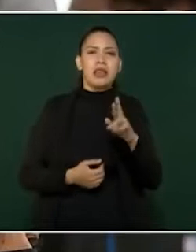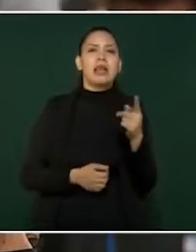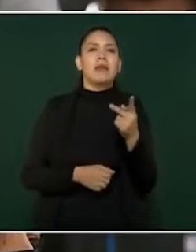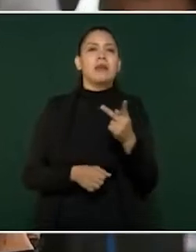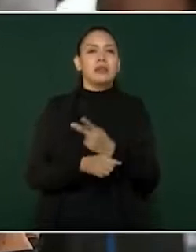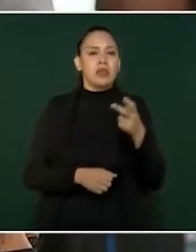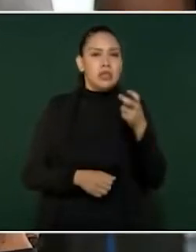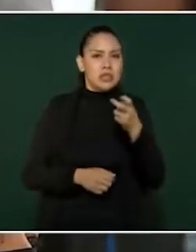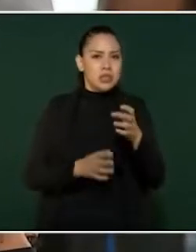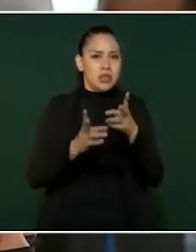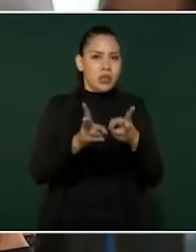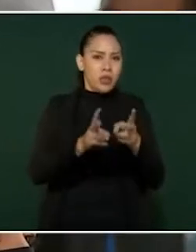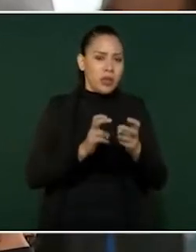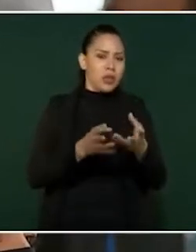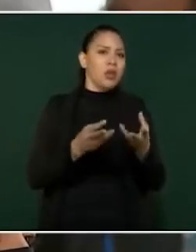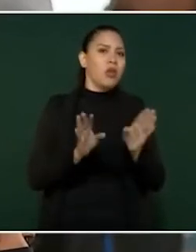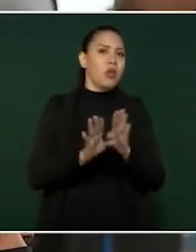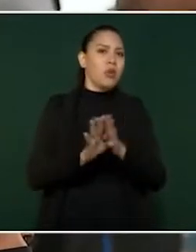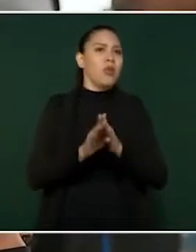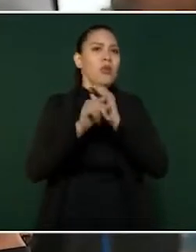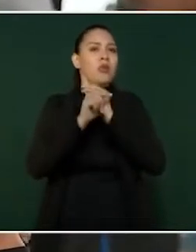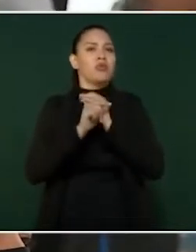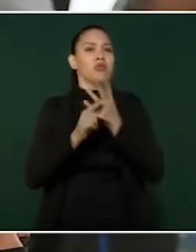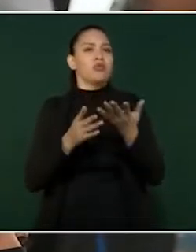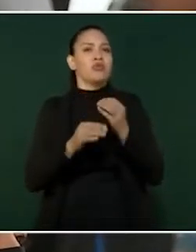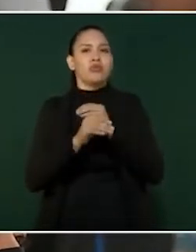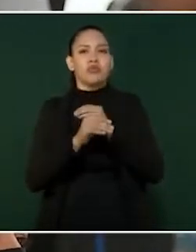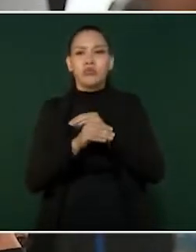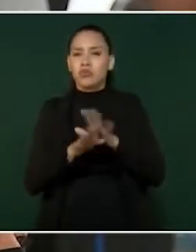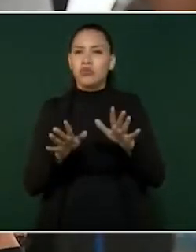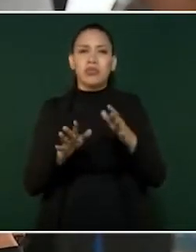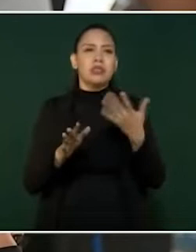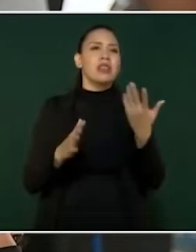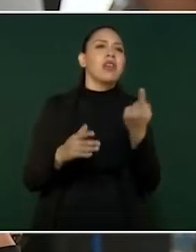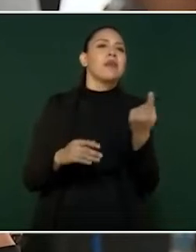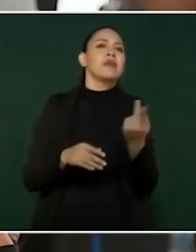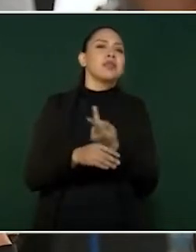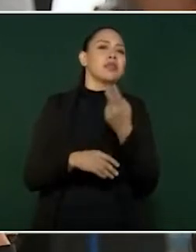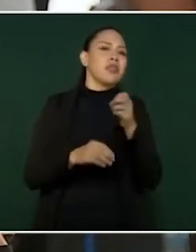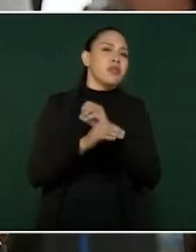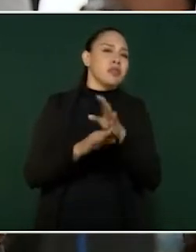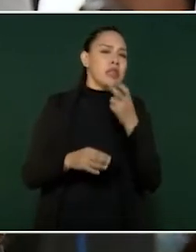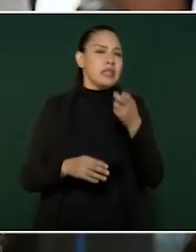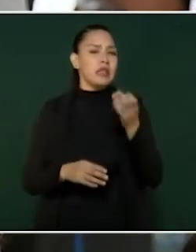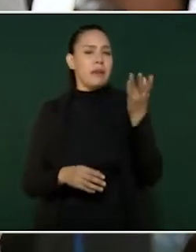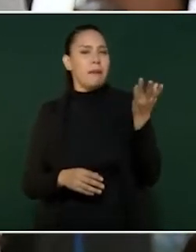han surgido una cantidad innumerables de cables, si toda esta información es verdad,